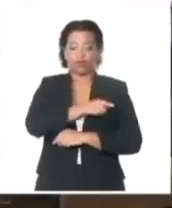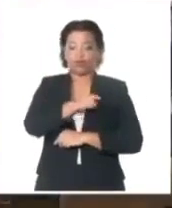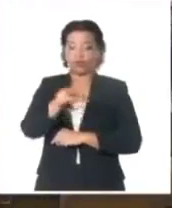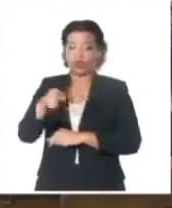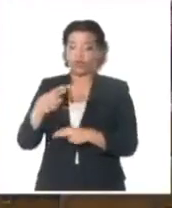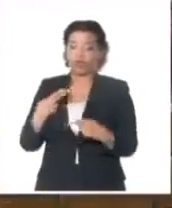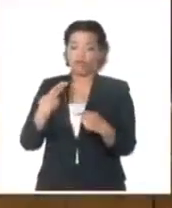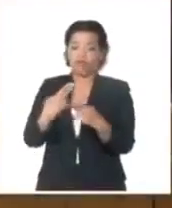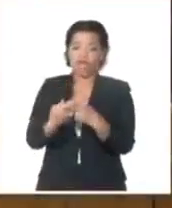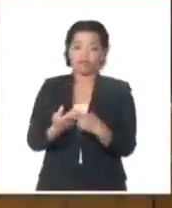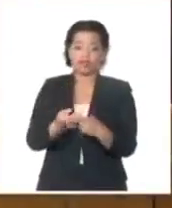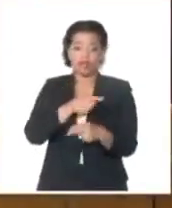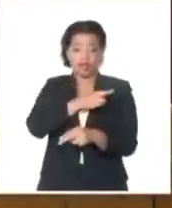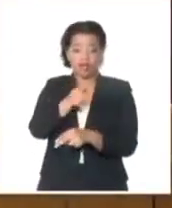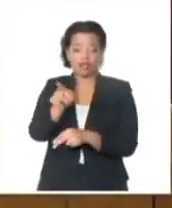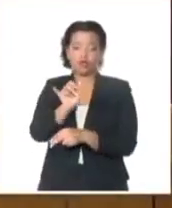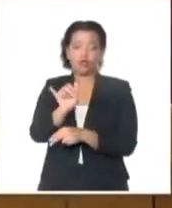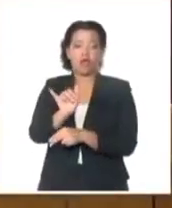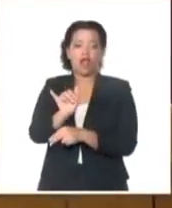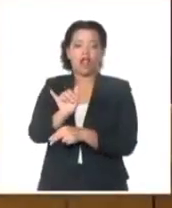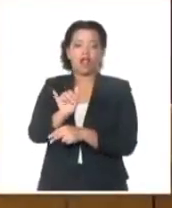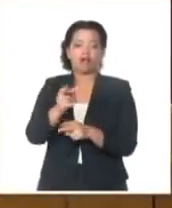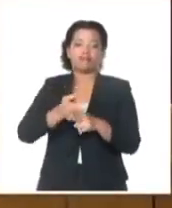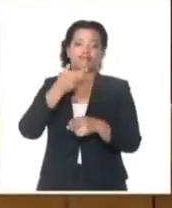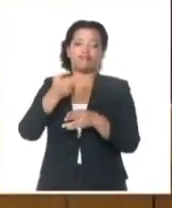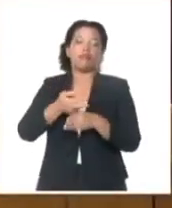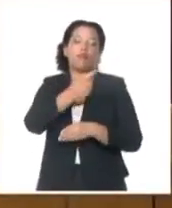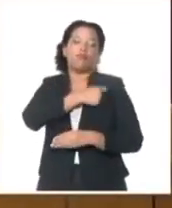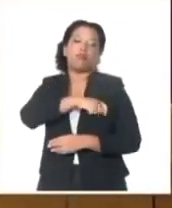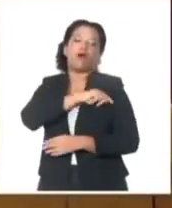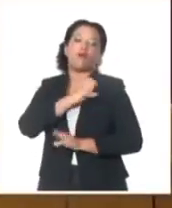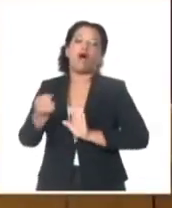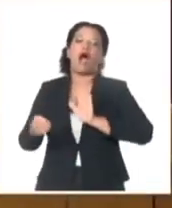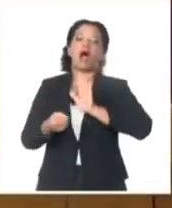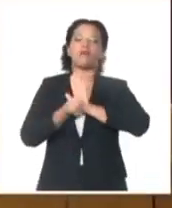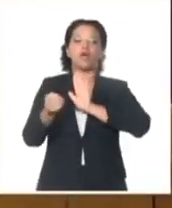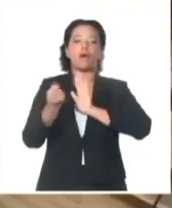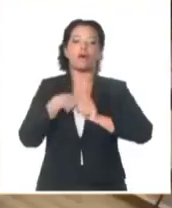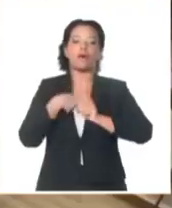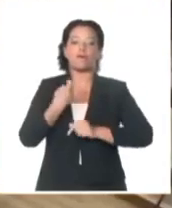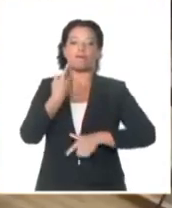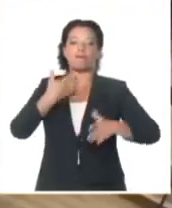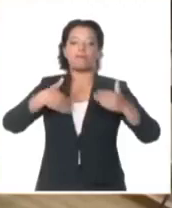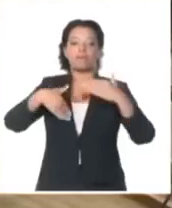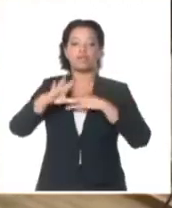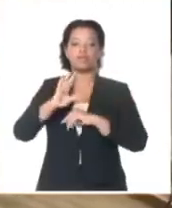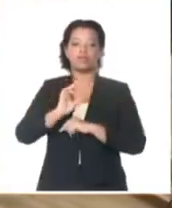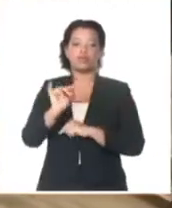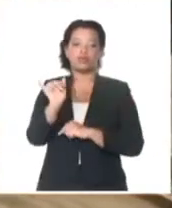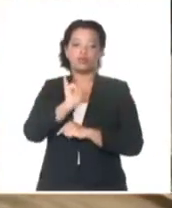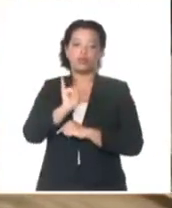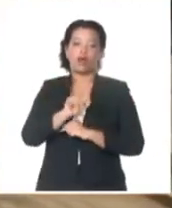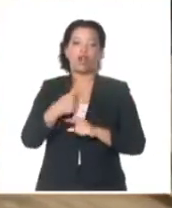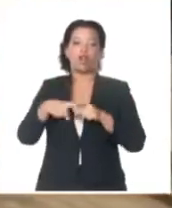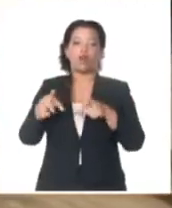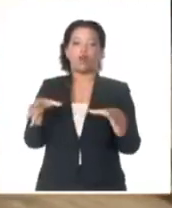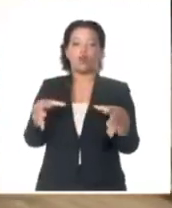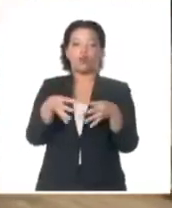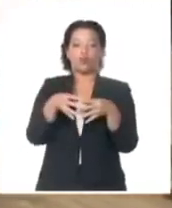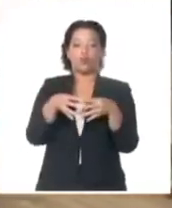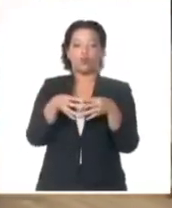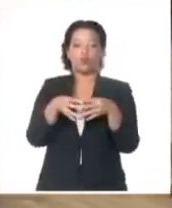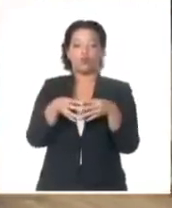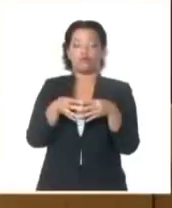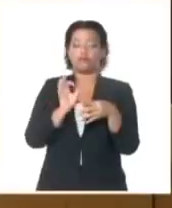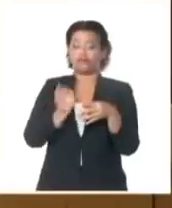quienes en nombre del pueblo aprobaron mi designación como primer ministro y el resto del equipo, los viceprimeros